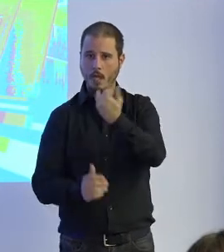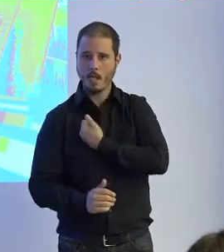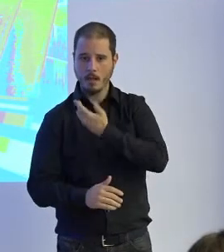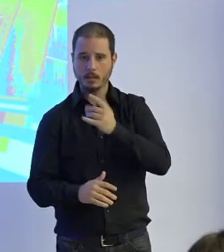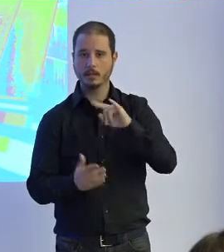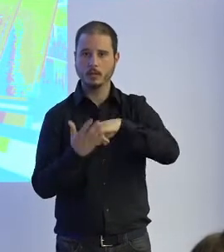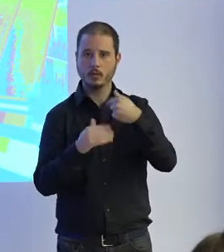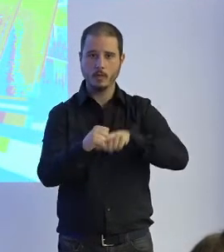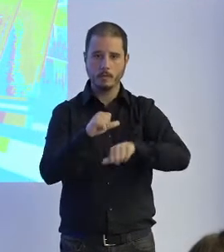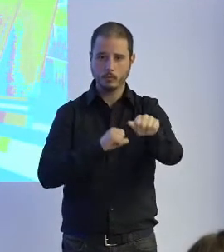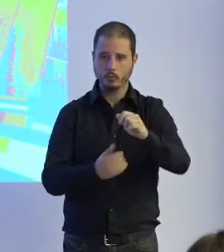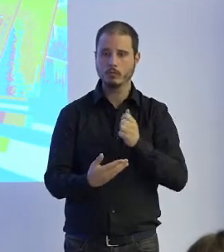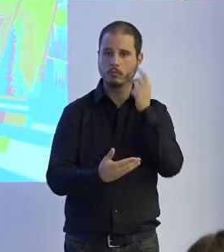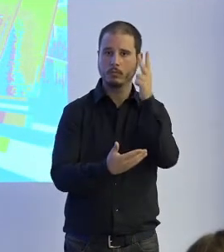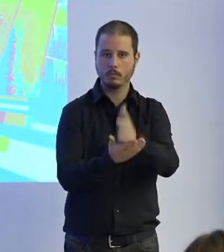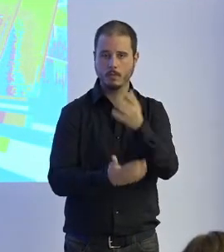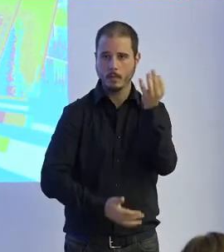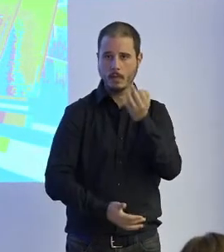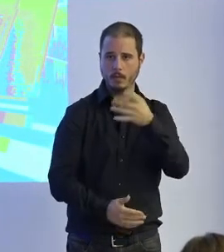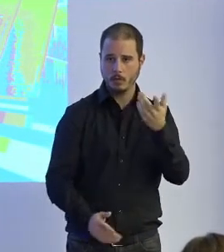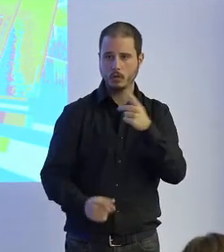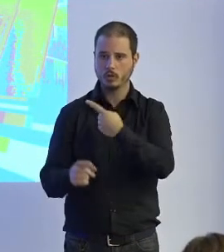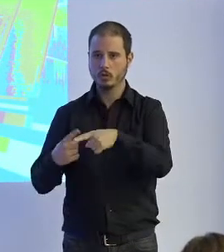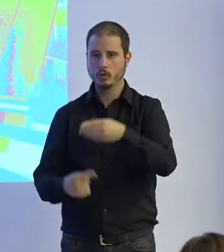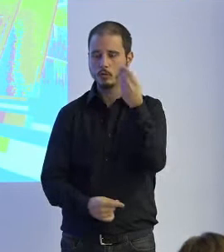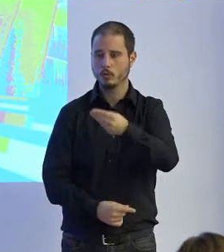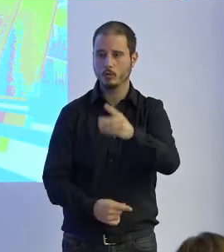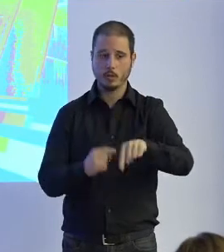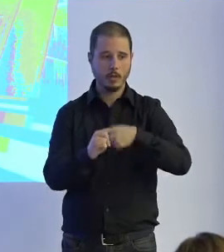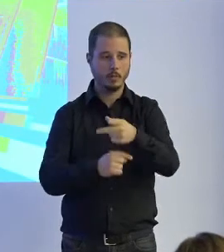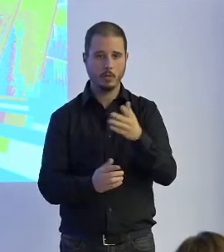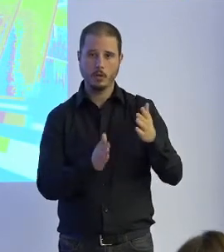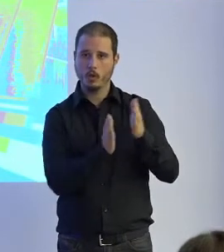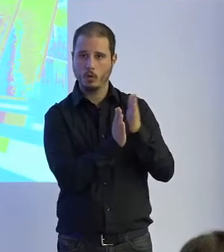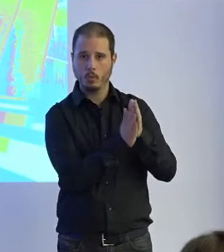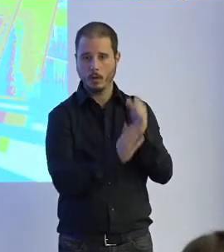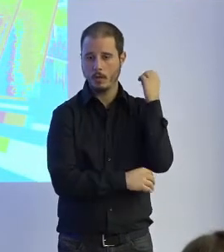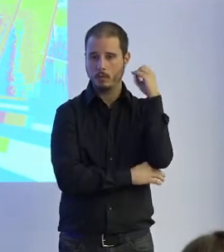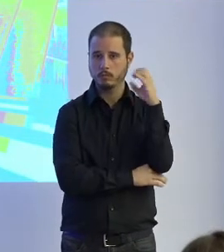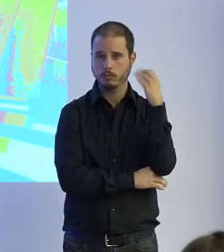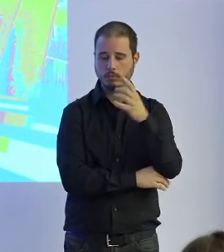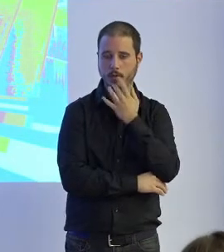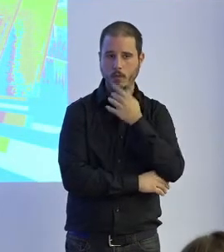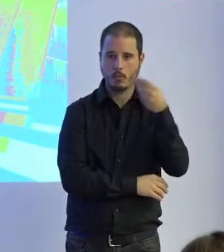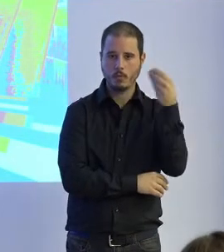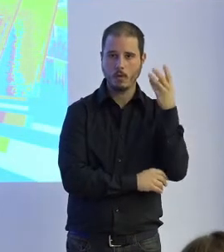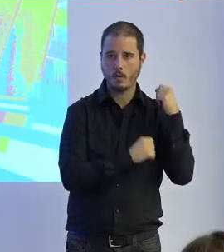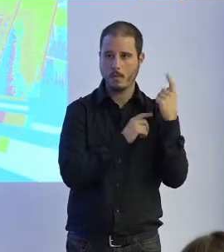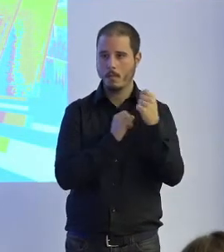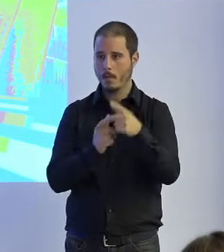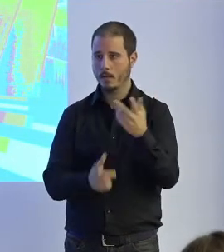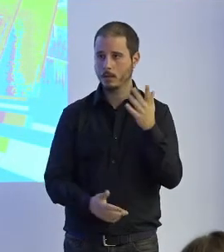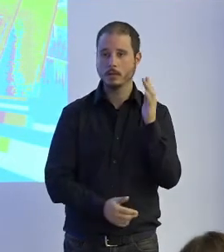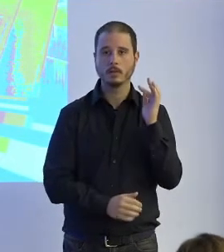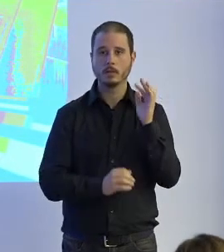que va a hacer cosas muy buenas, creo que algunos ejemplos nos van a poder poner los compañeros, mis compañeros de mesa y sencillamente lo único que hay que hacer